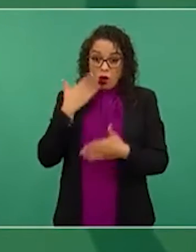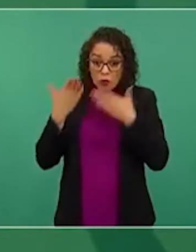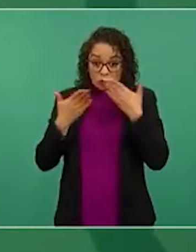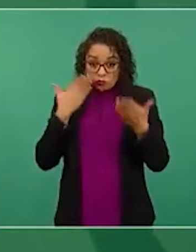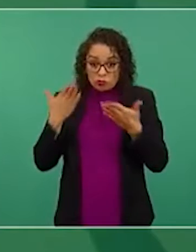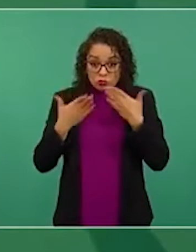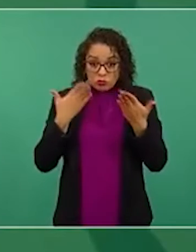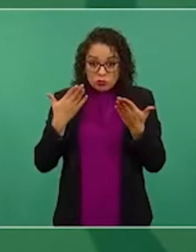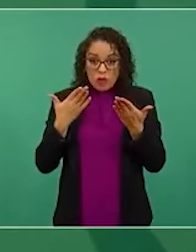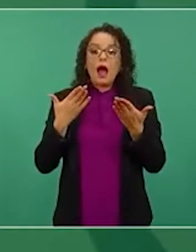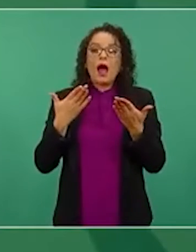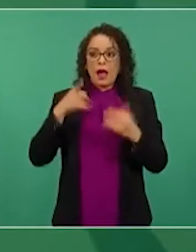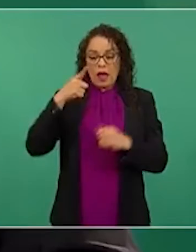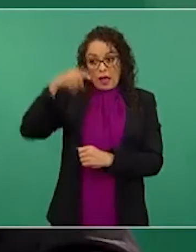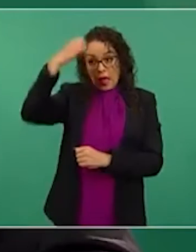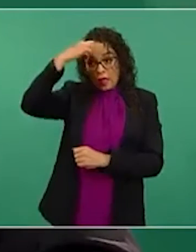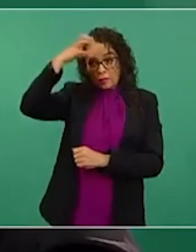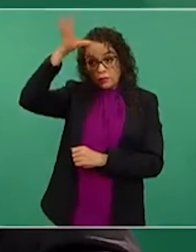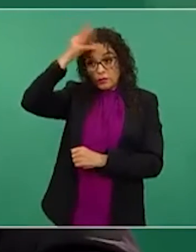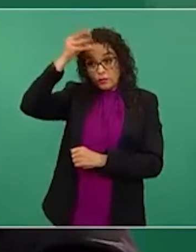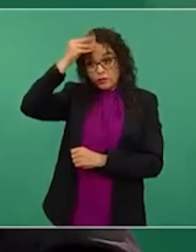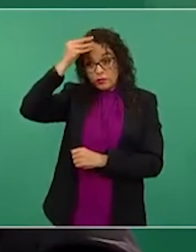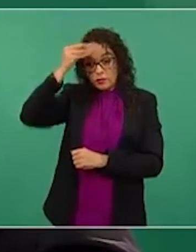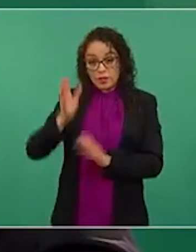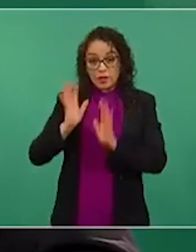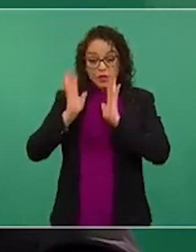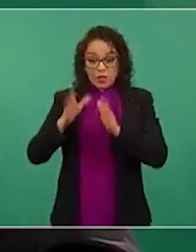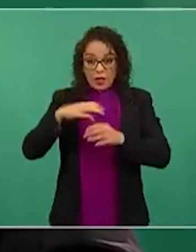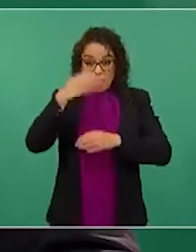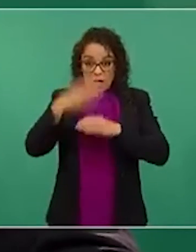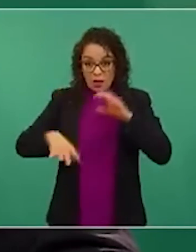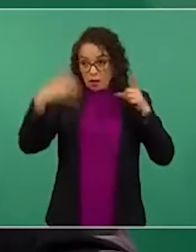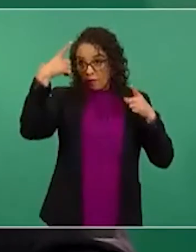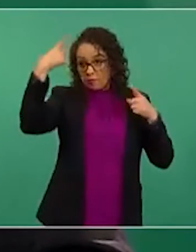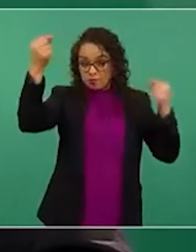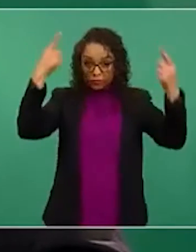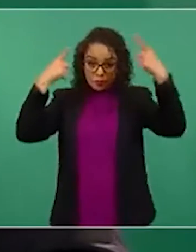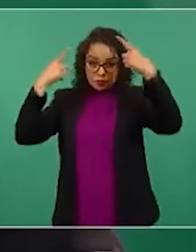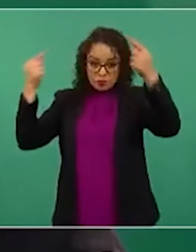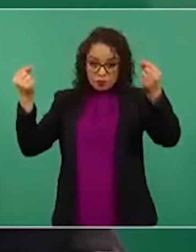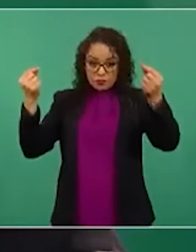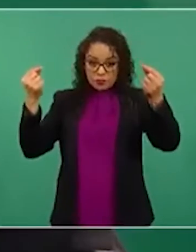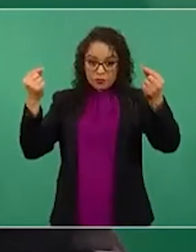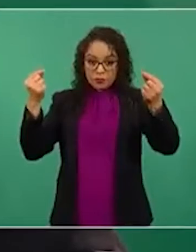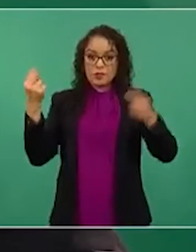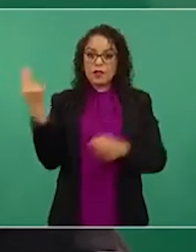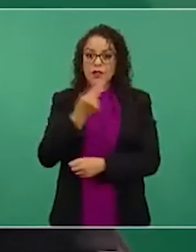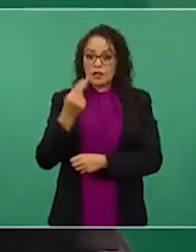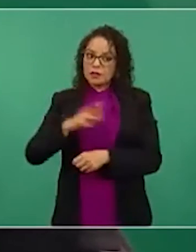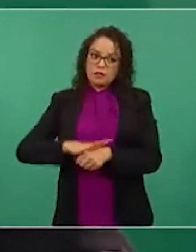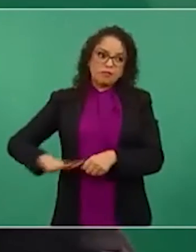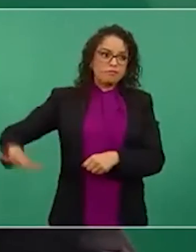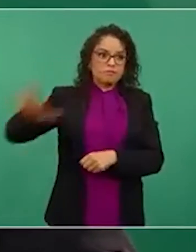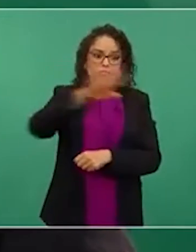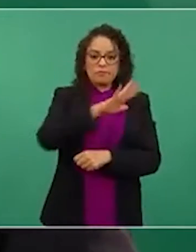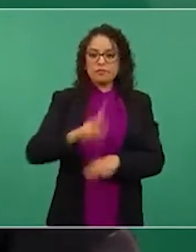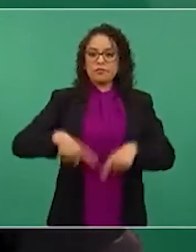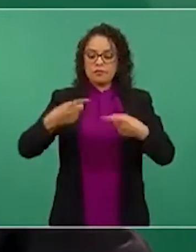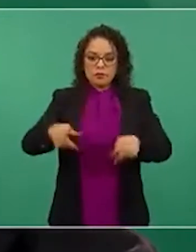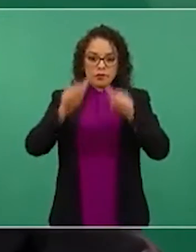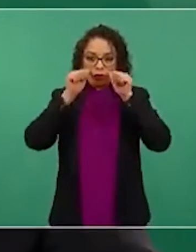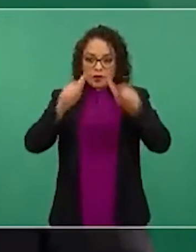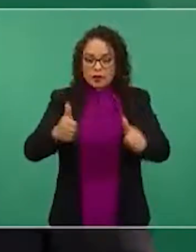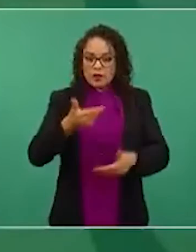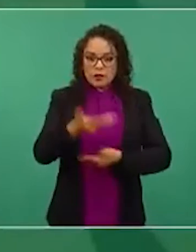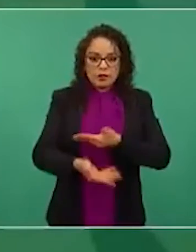sus conocimientos una vez que termina una carrera al servicio de la sociedad. Lo que es el